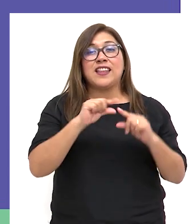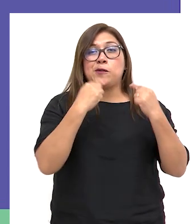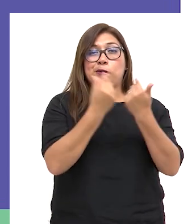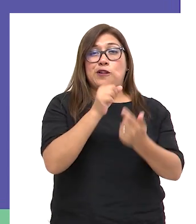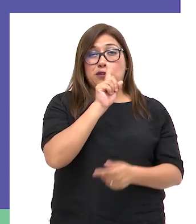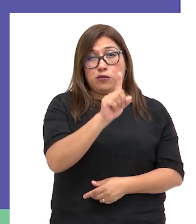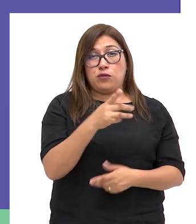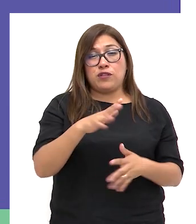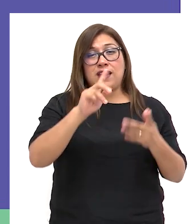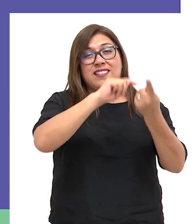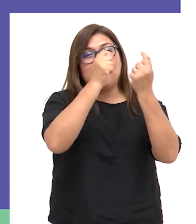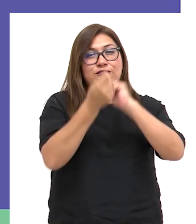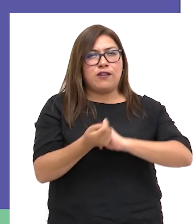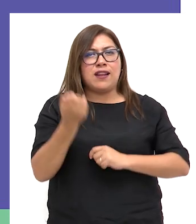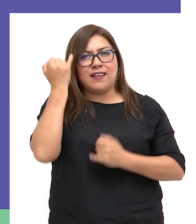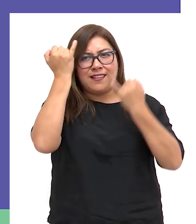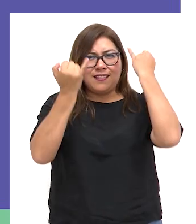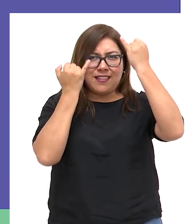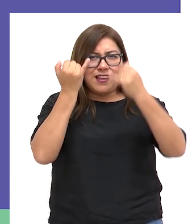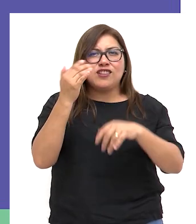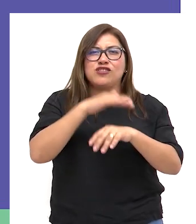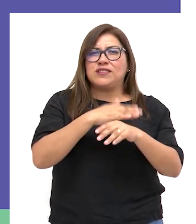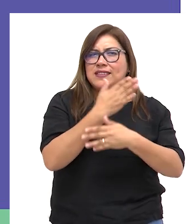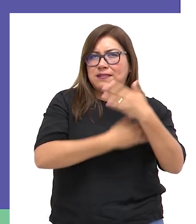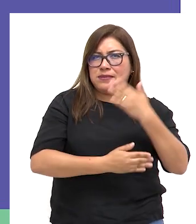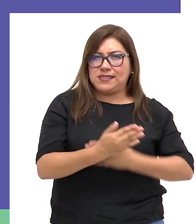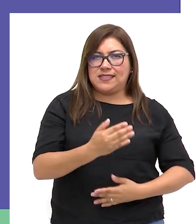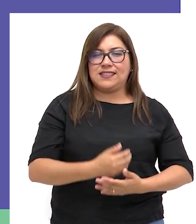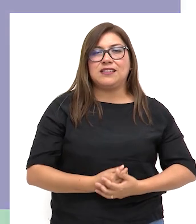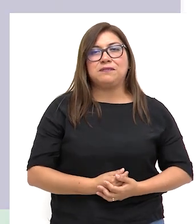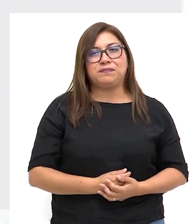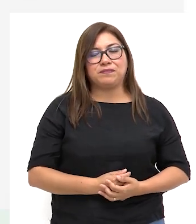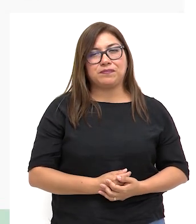módulo 1, transformando nuestras ideas sobre la discapacidad.